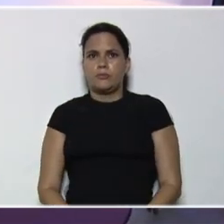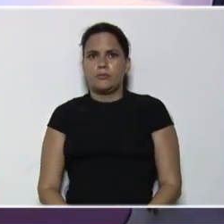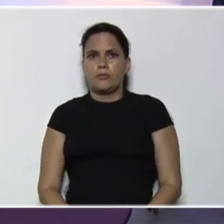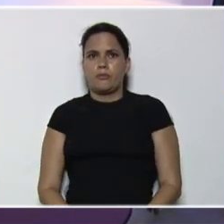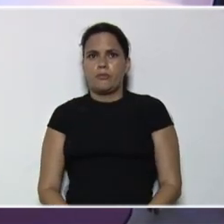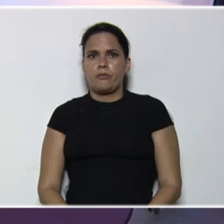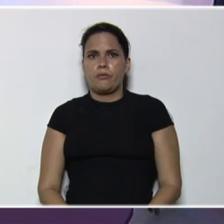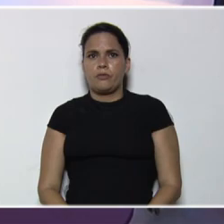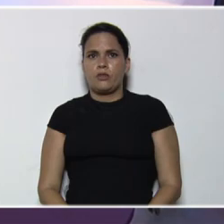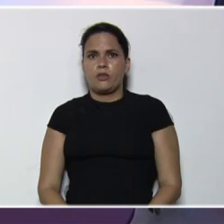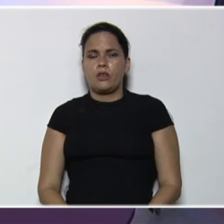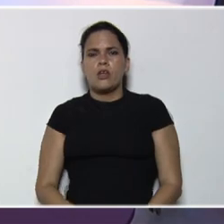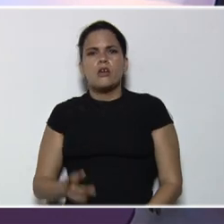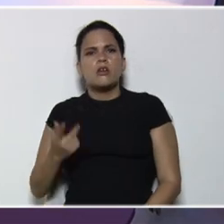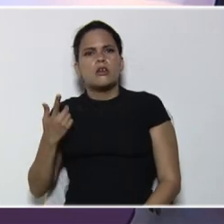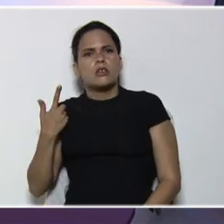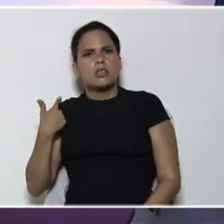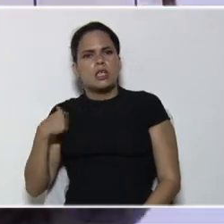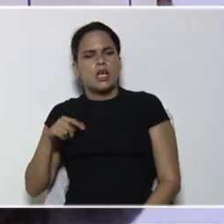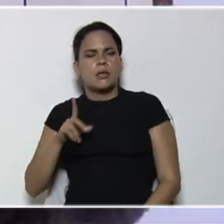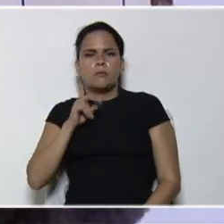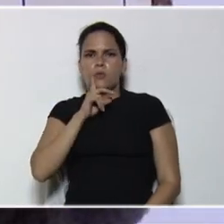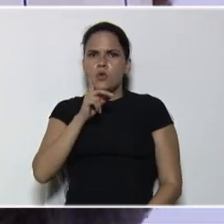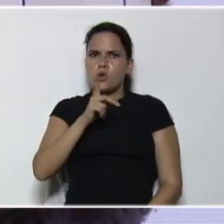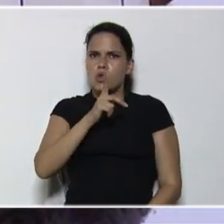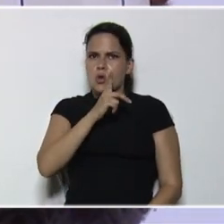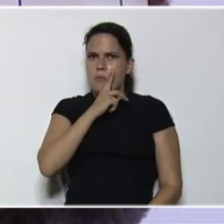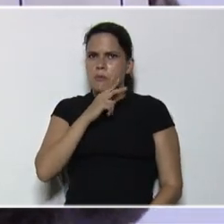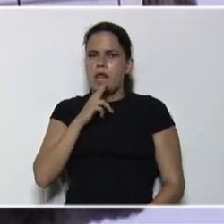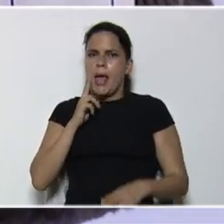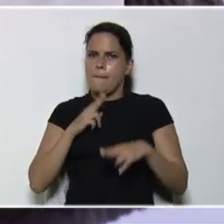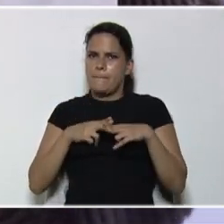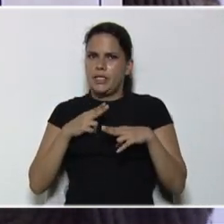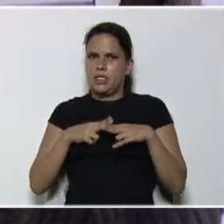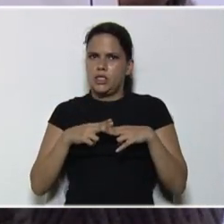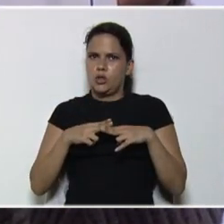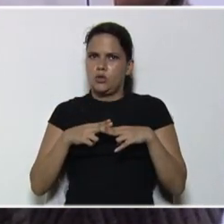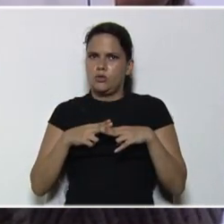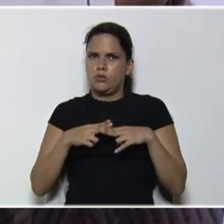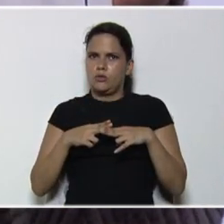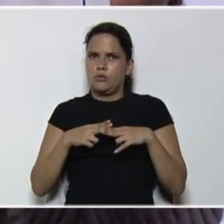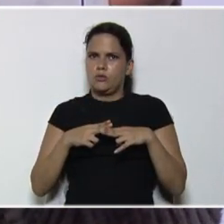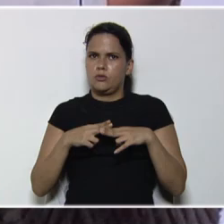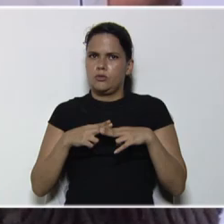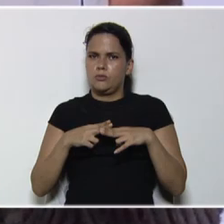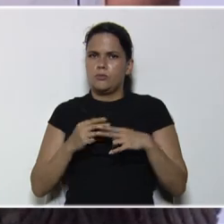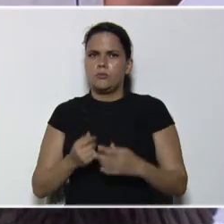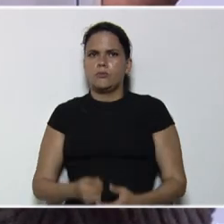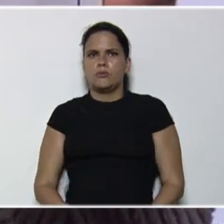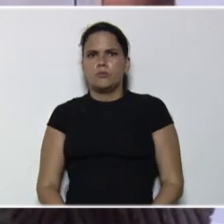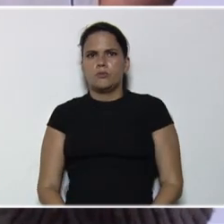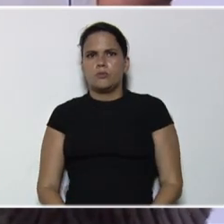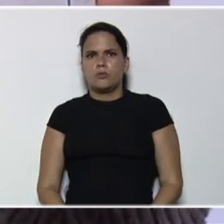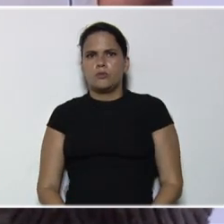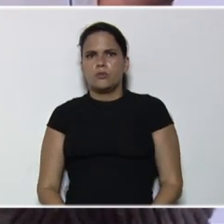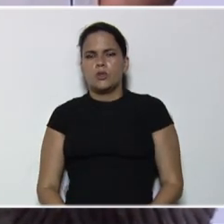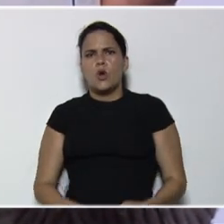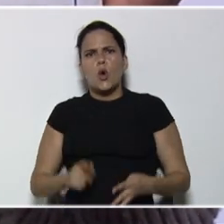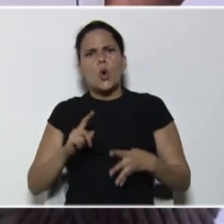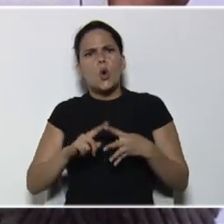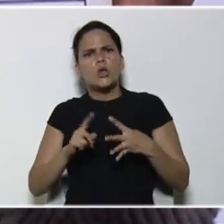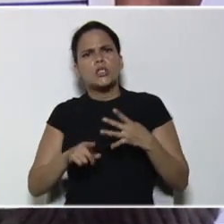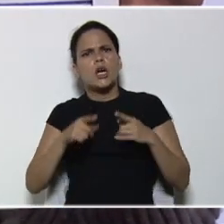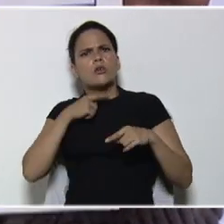el stop, contiene, nombre, apellido, nombre, apellido, cosa,